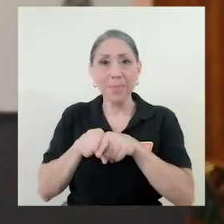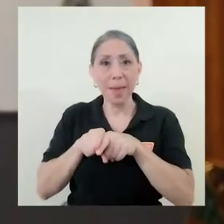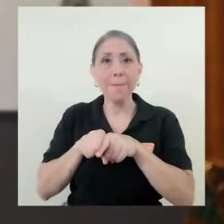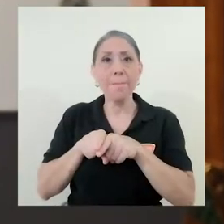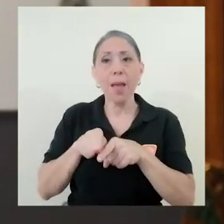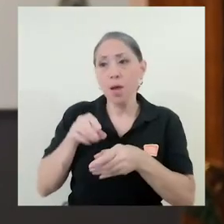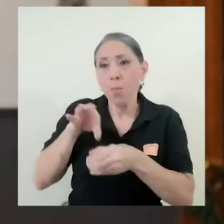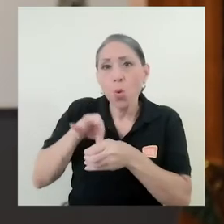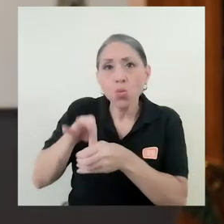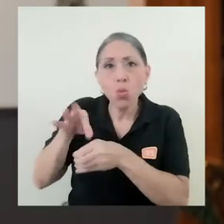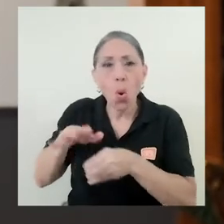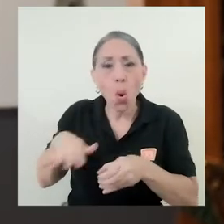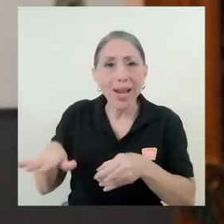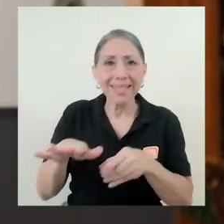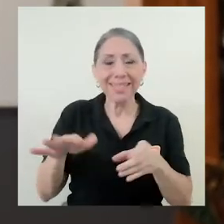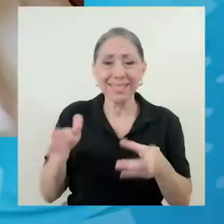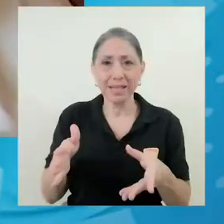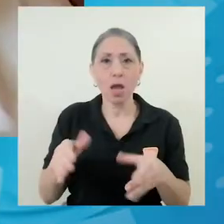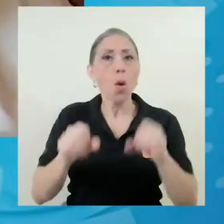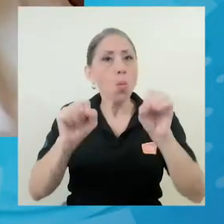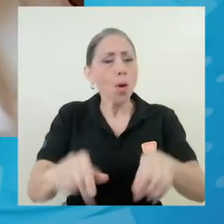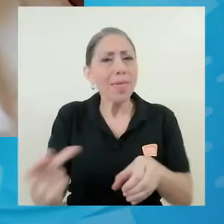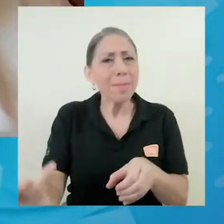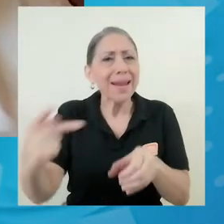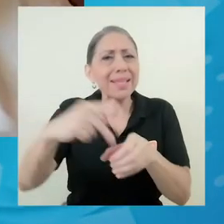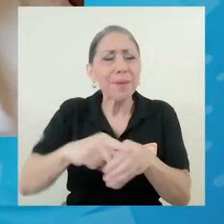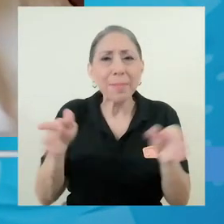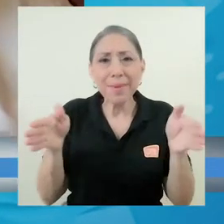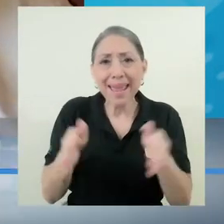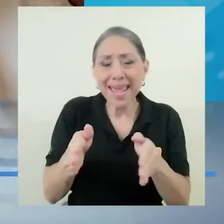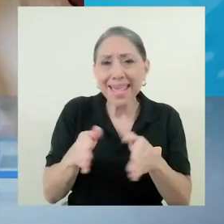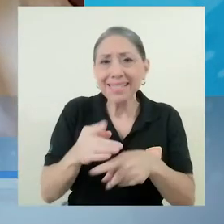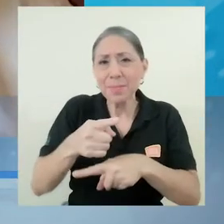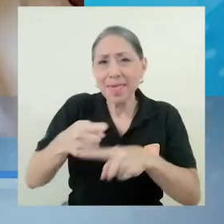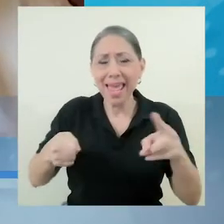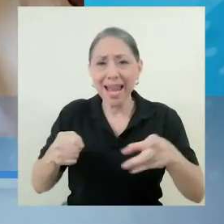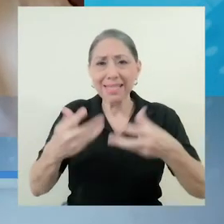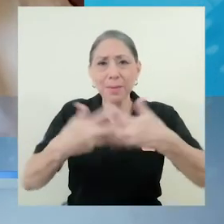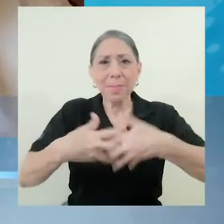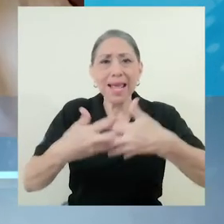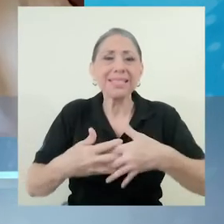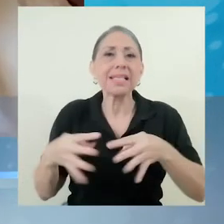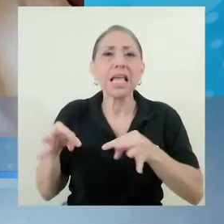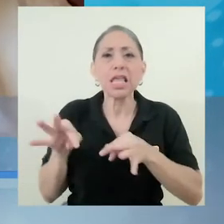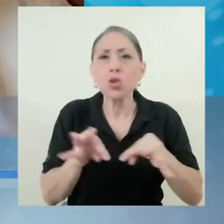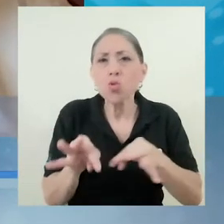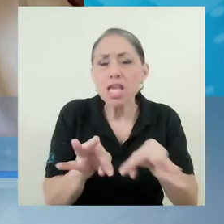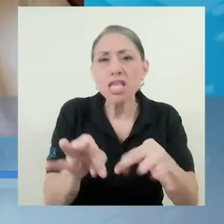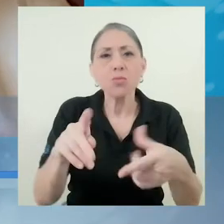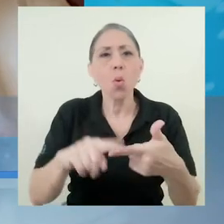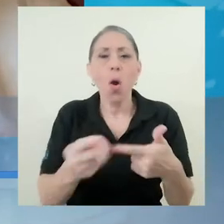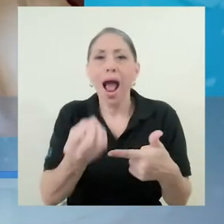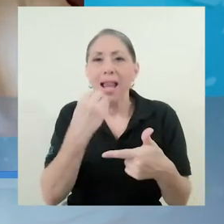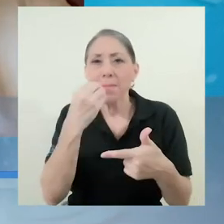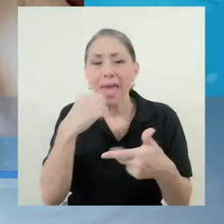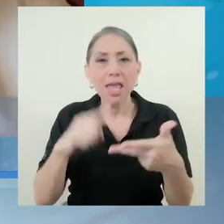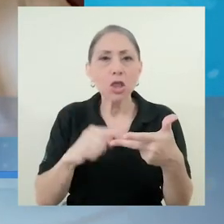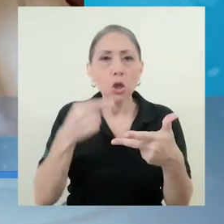participar pequeñas y medianas empresas que estén en los territorios de los sectores turismo, alimentos,